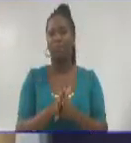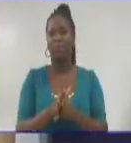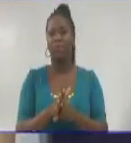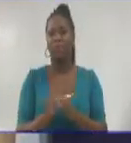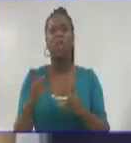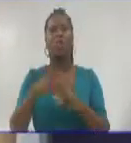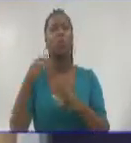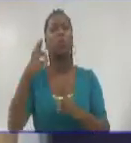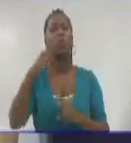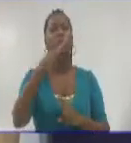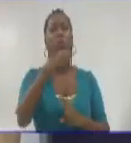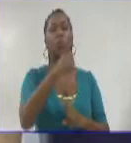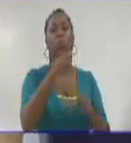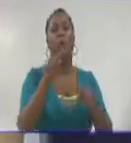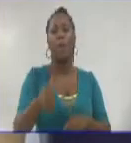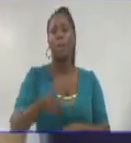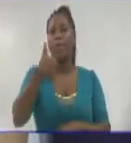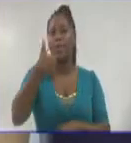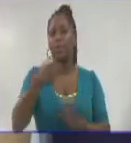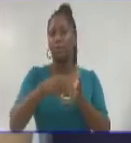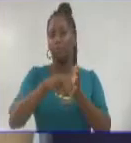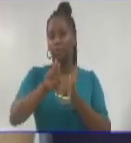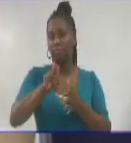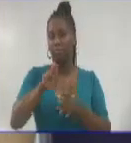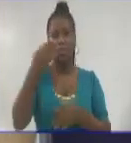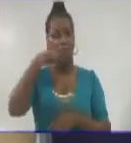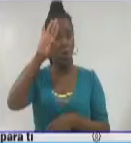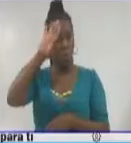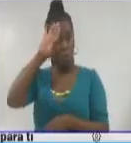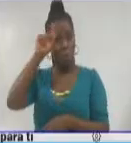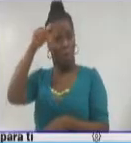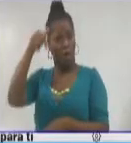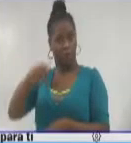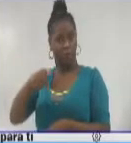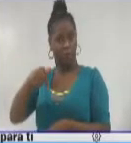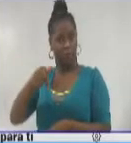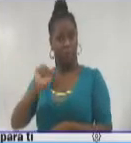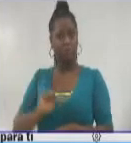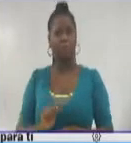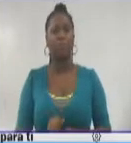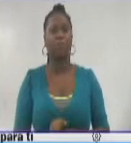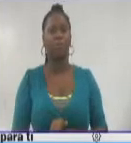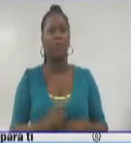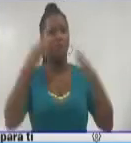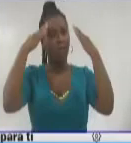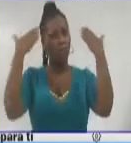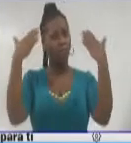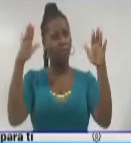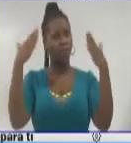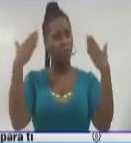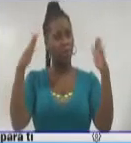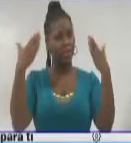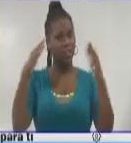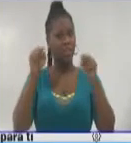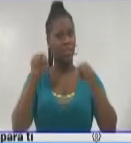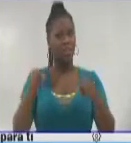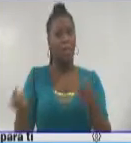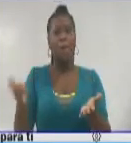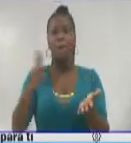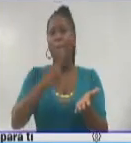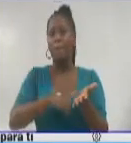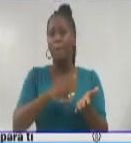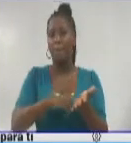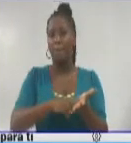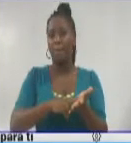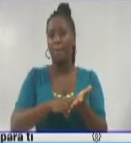tuit que envía el presidente cubano Miguel Mario Díaz Canel Bermúdez en la felicitación a los integrantes